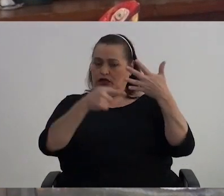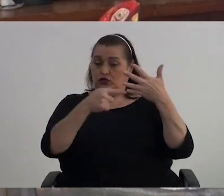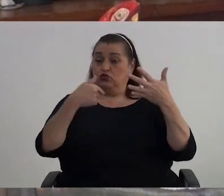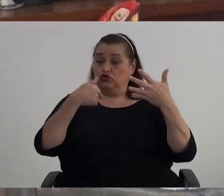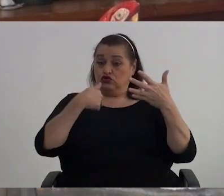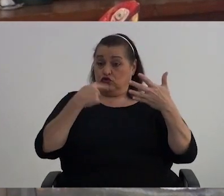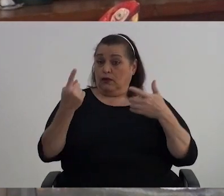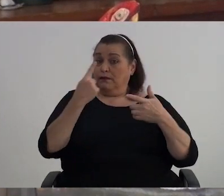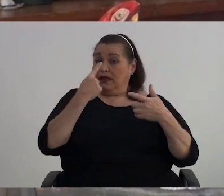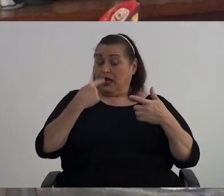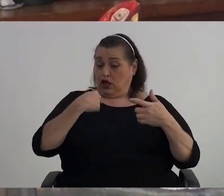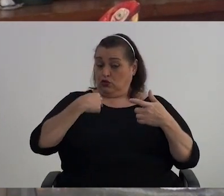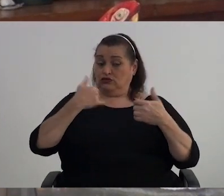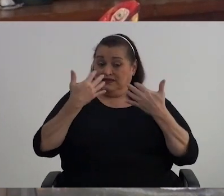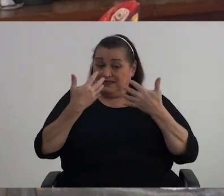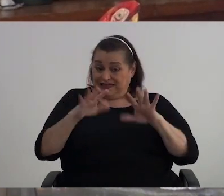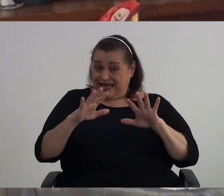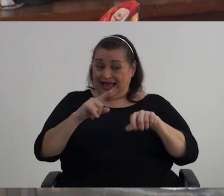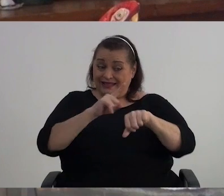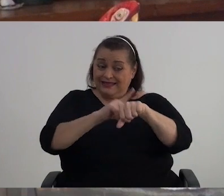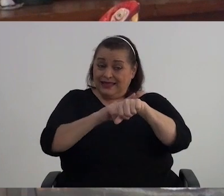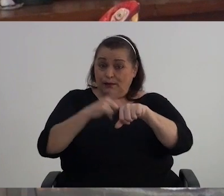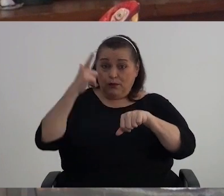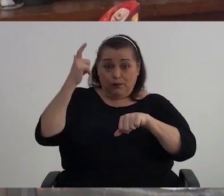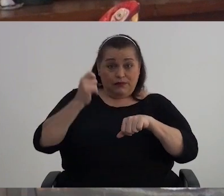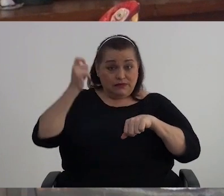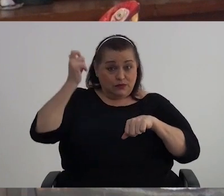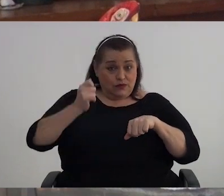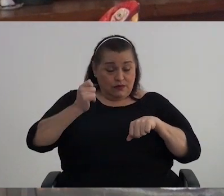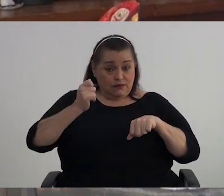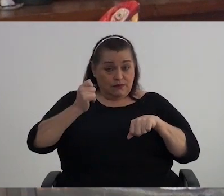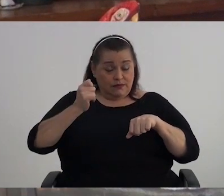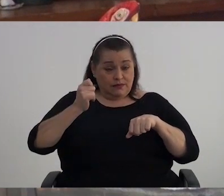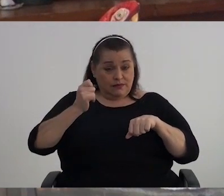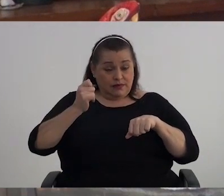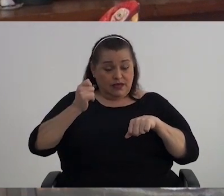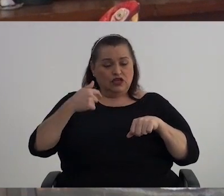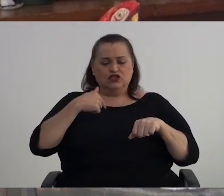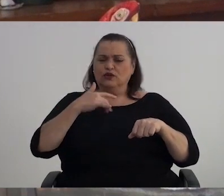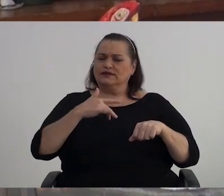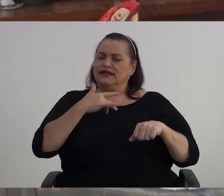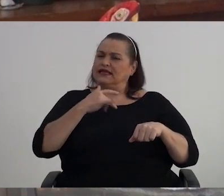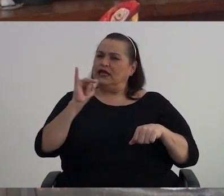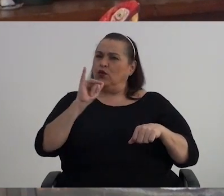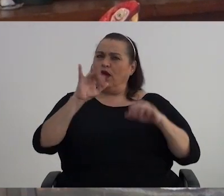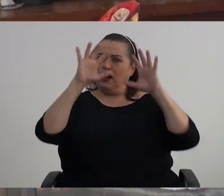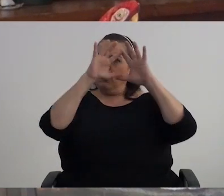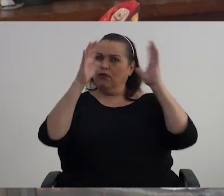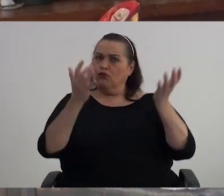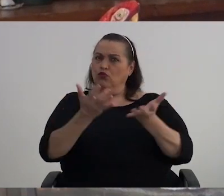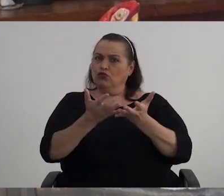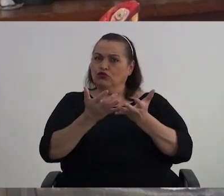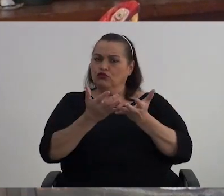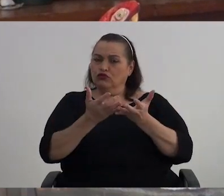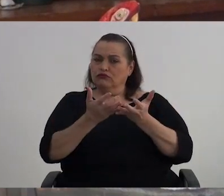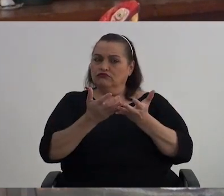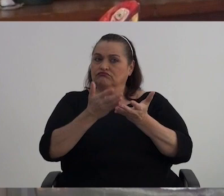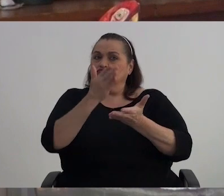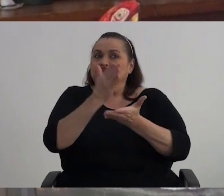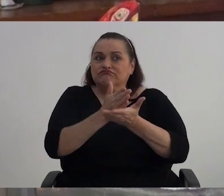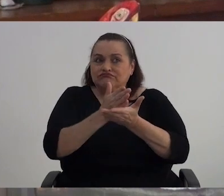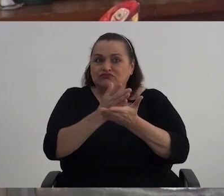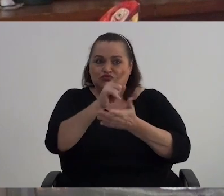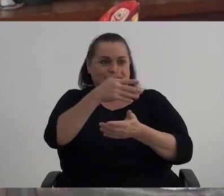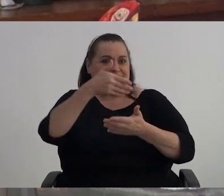Me dijeron Que ya estaba Para pensionarme Bueno Sentí como que El mundo ahí Ya Vaya